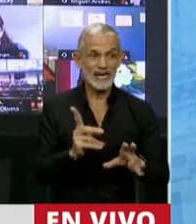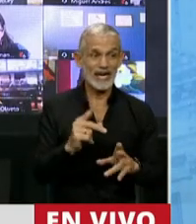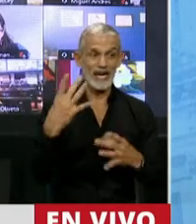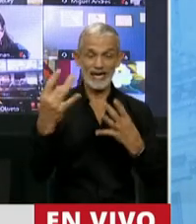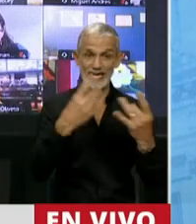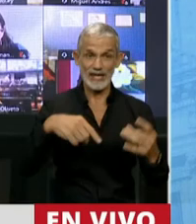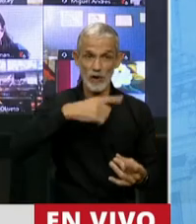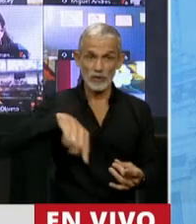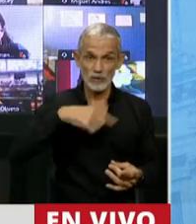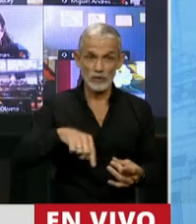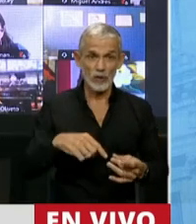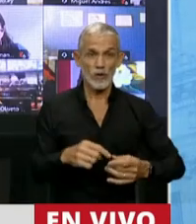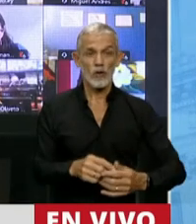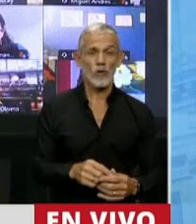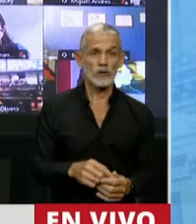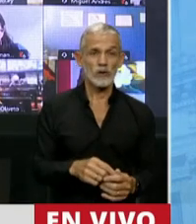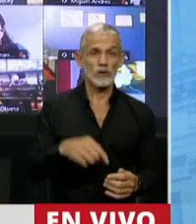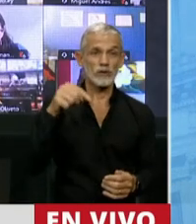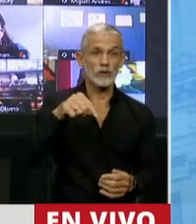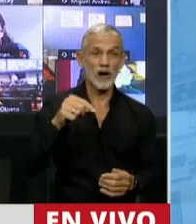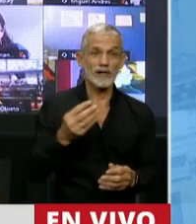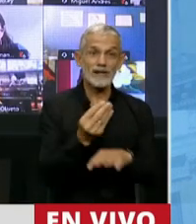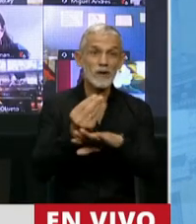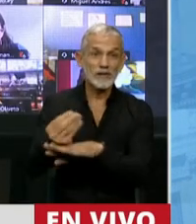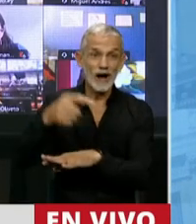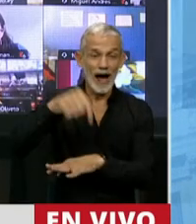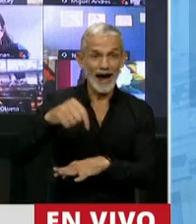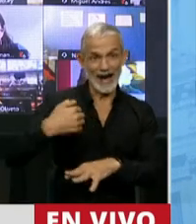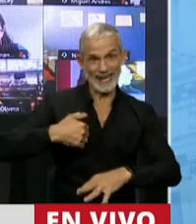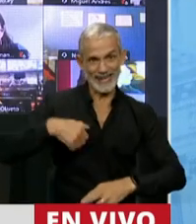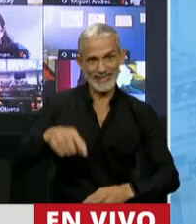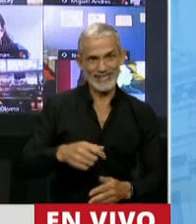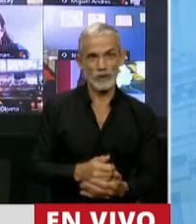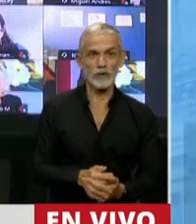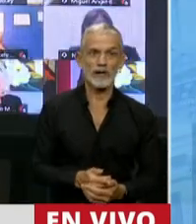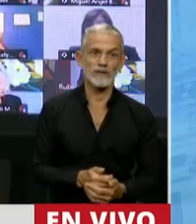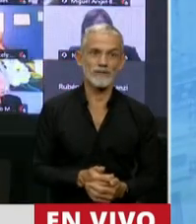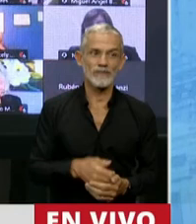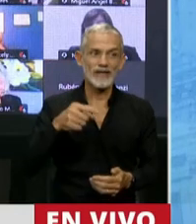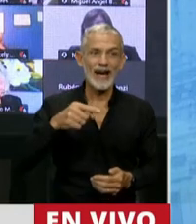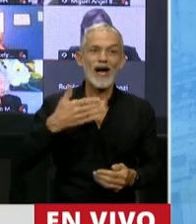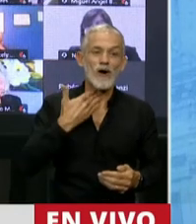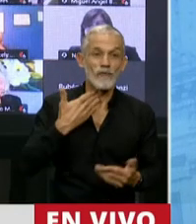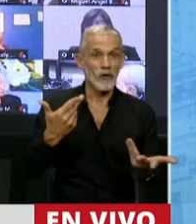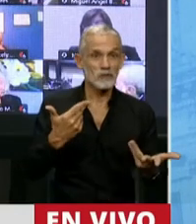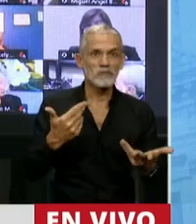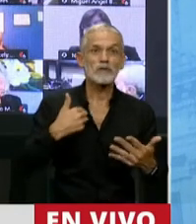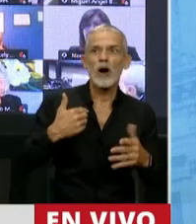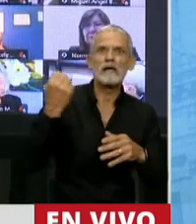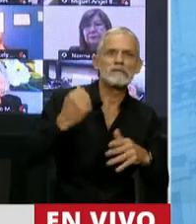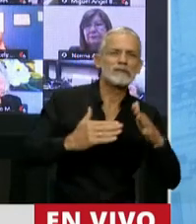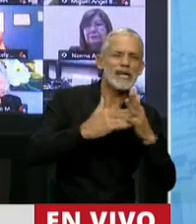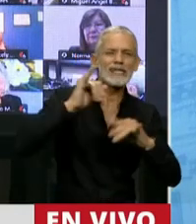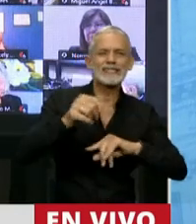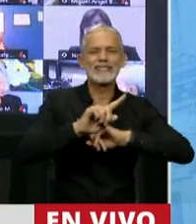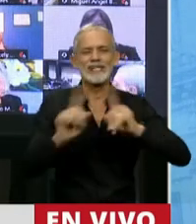elegido para que los representemos acá, con voz, con voto. No sé si somos esenciales o